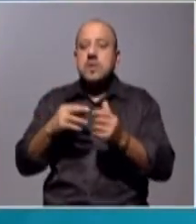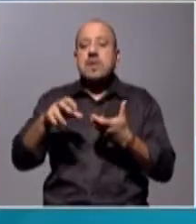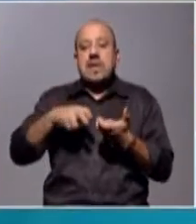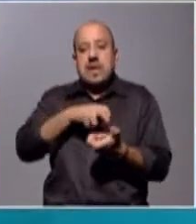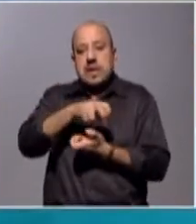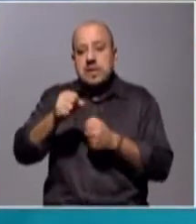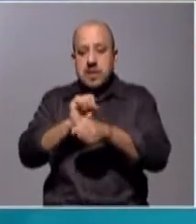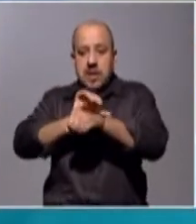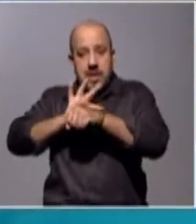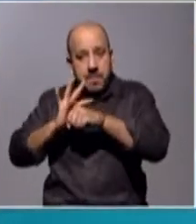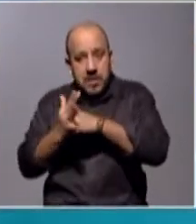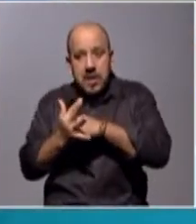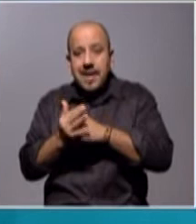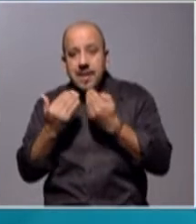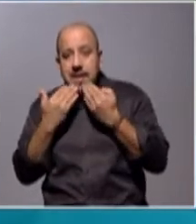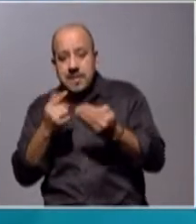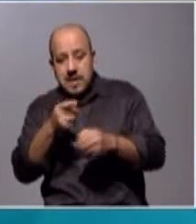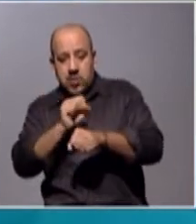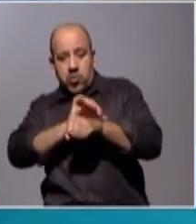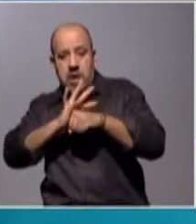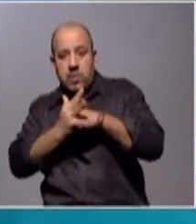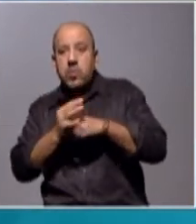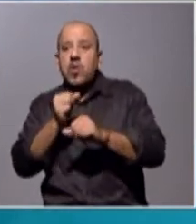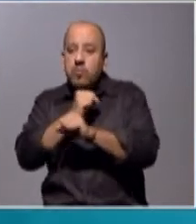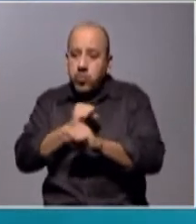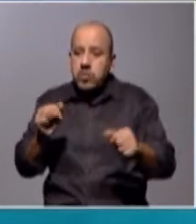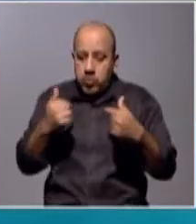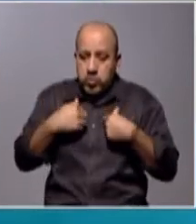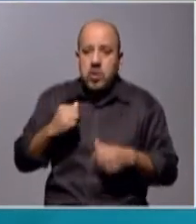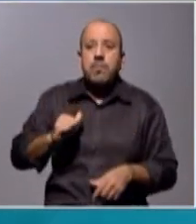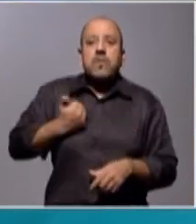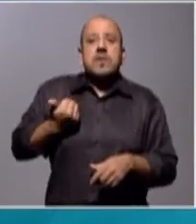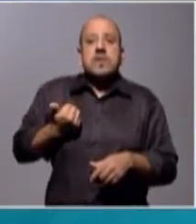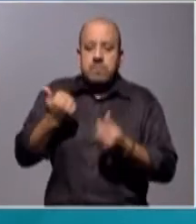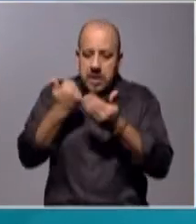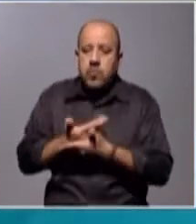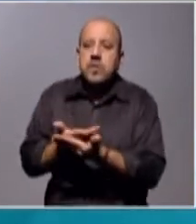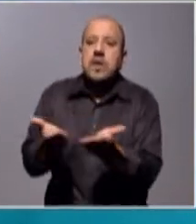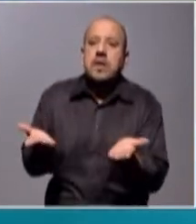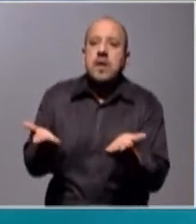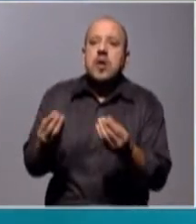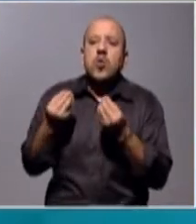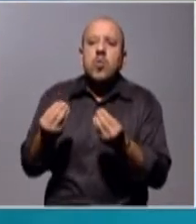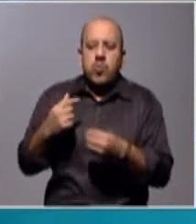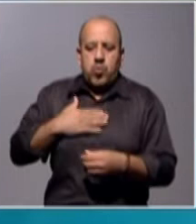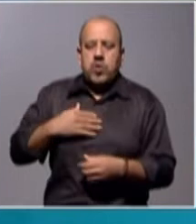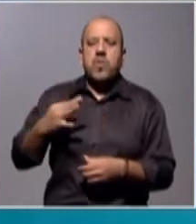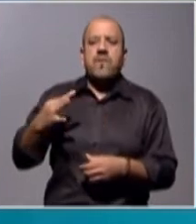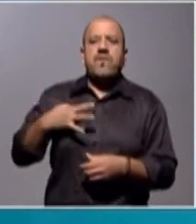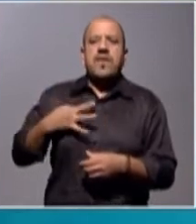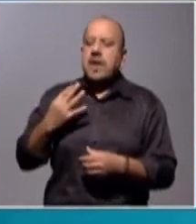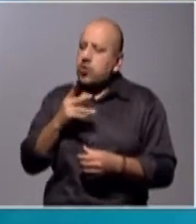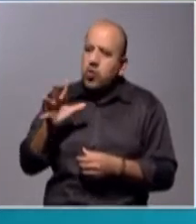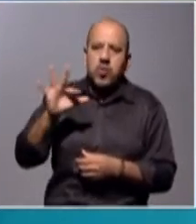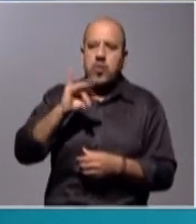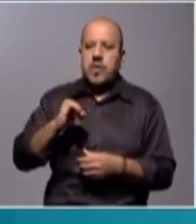nos hizo un atajo para poder poner la preocupación permanente que tenemos nosotros, pero en el terreno de la pandemia. Entonces